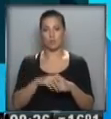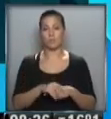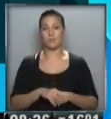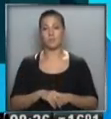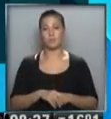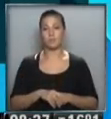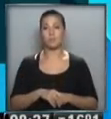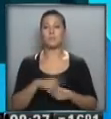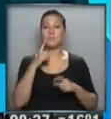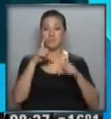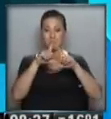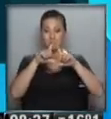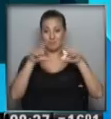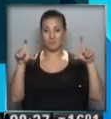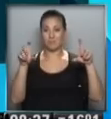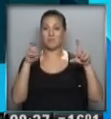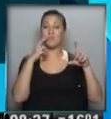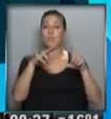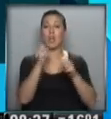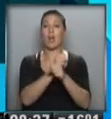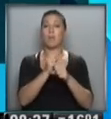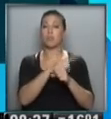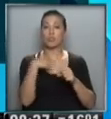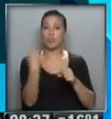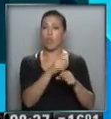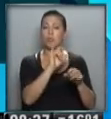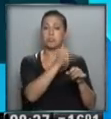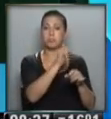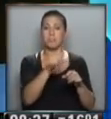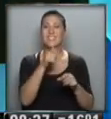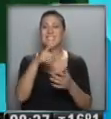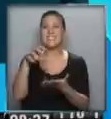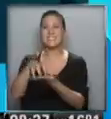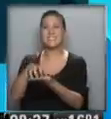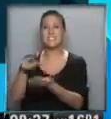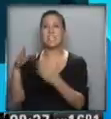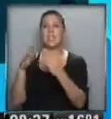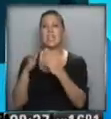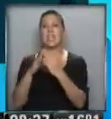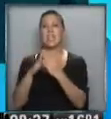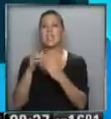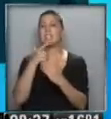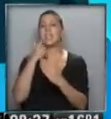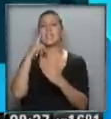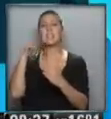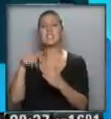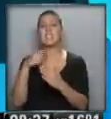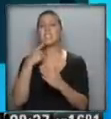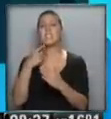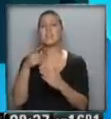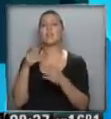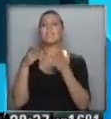Deliberante de San Isidro aprobó por unanimidad la señalización del predio donde funcionó la Casa SIM, Servicio de